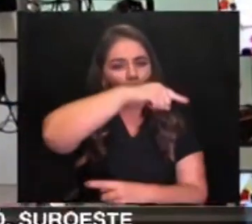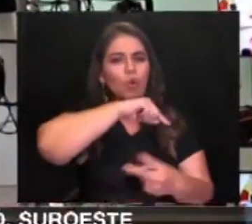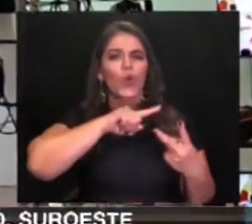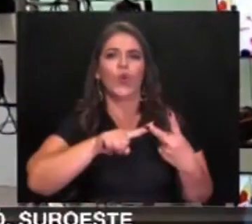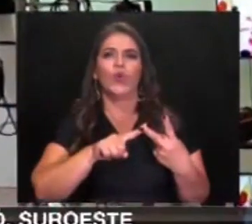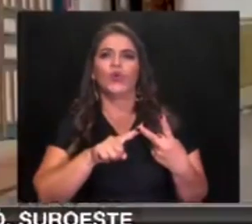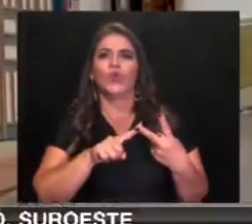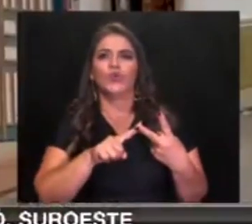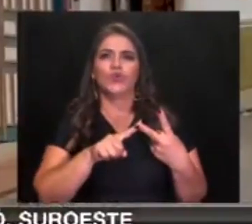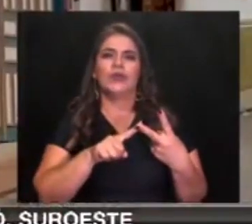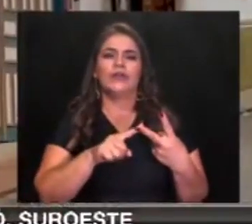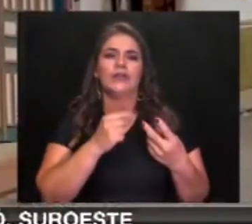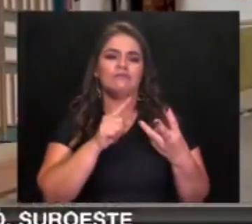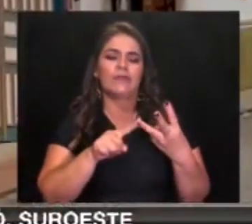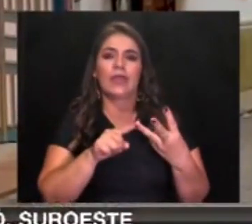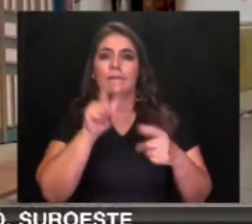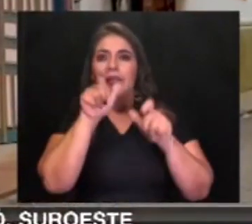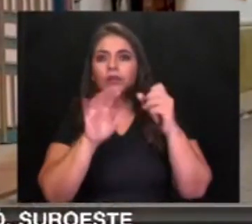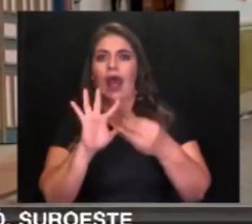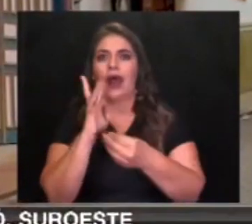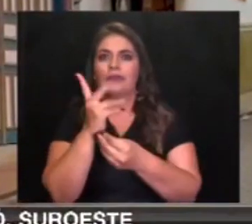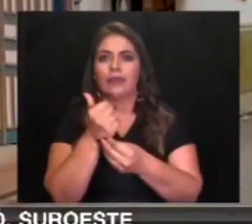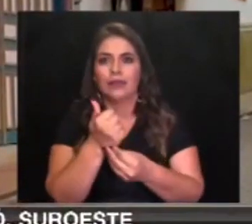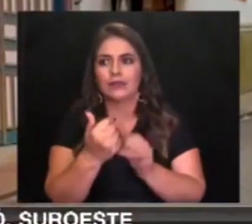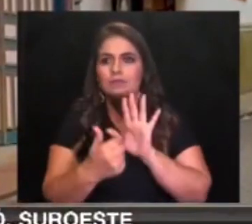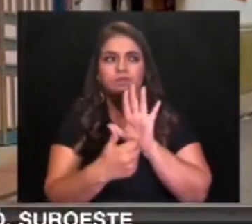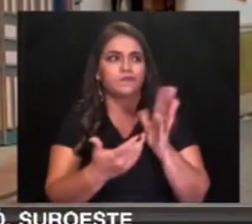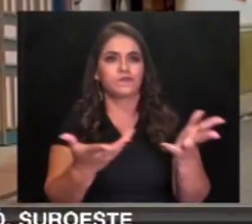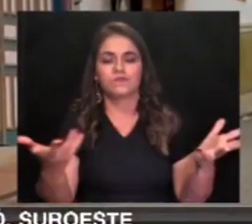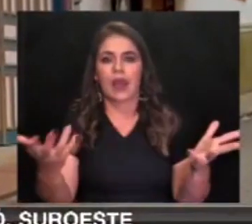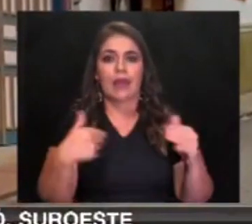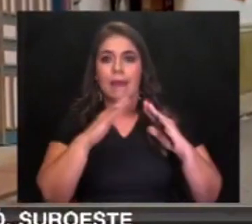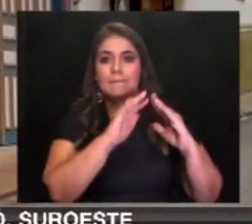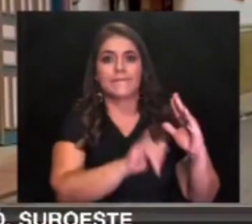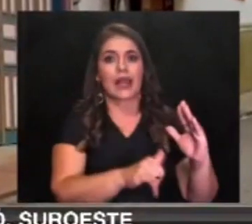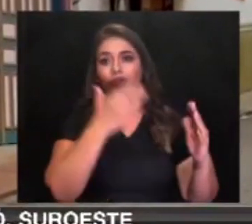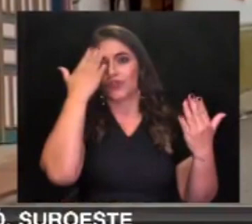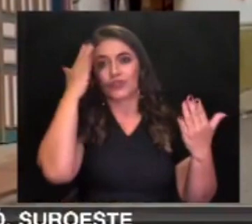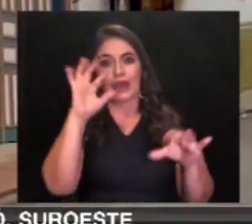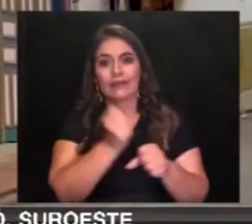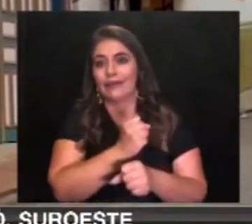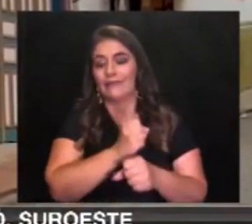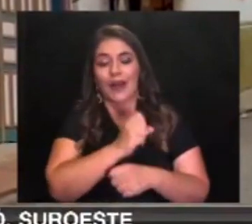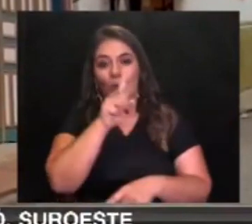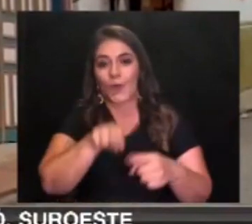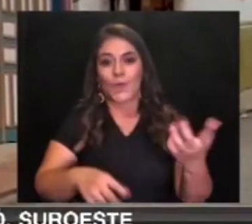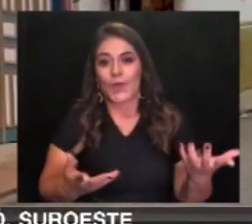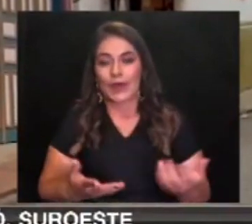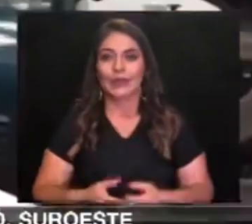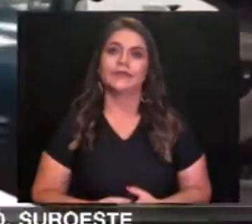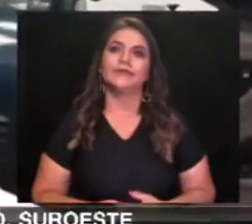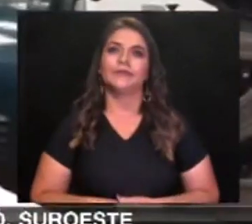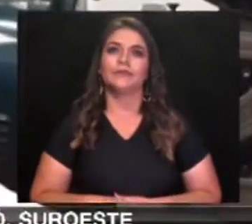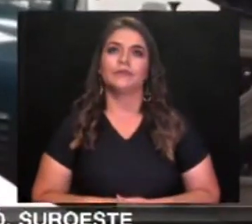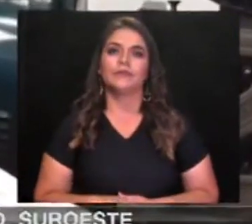a los turistas y a muchos artistas que durante este tiempo indefinido no podrán prestar sus servicios.